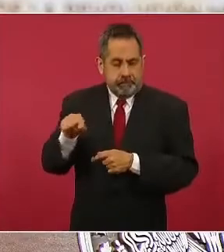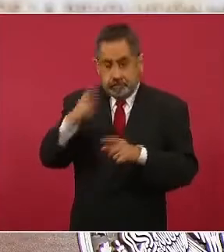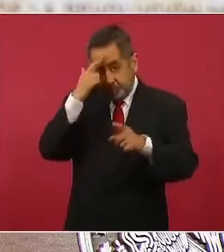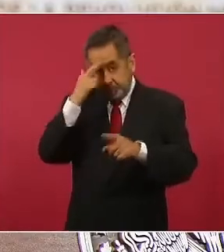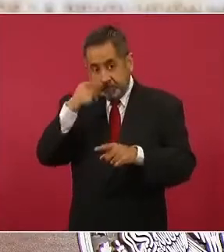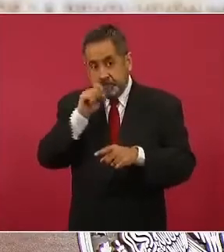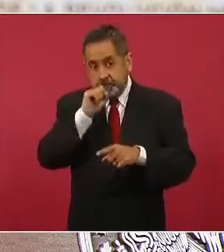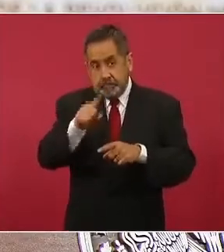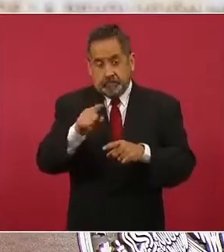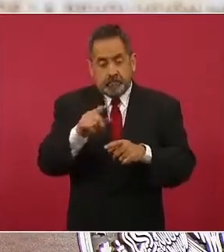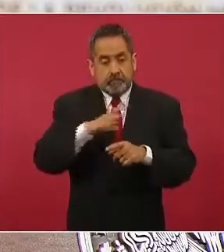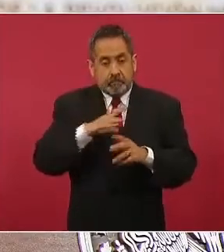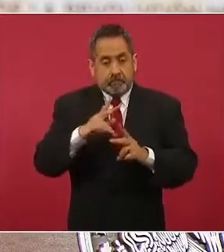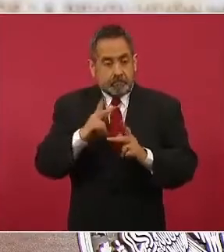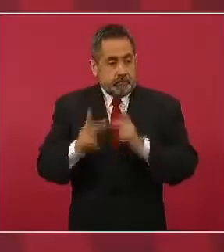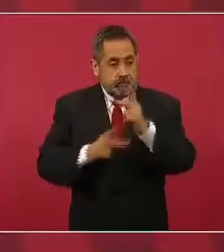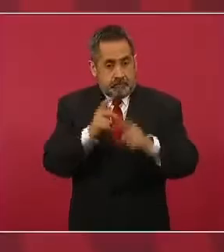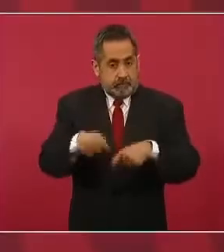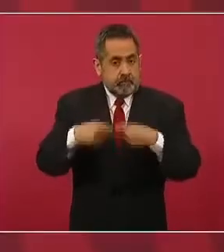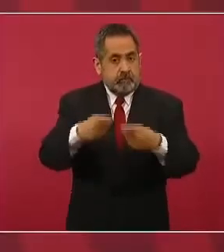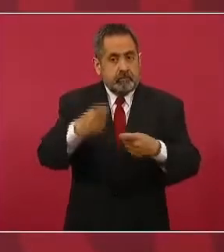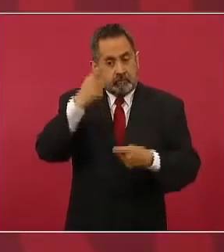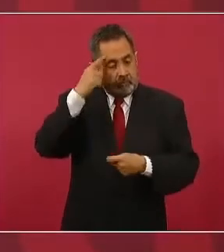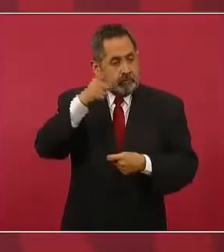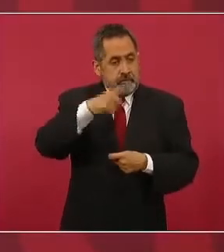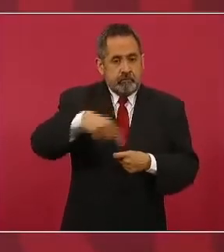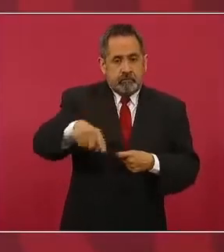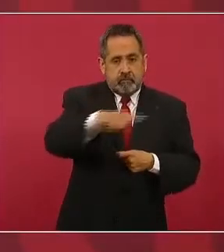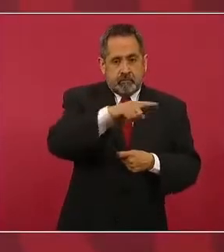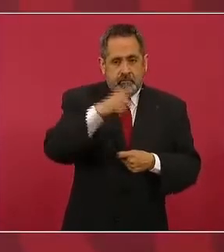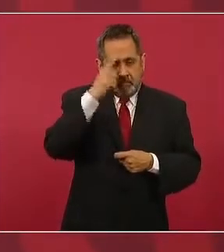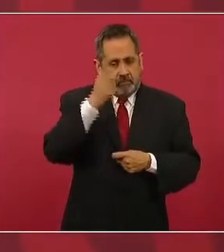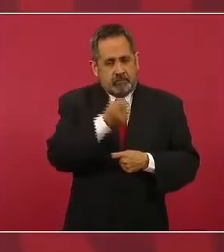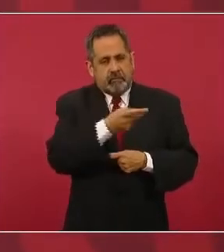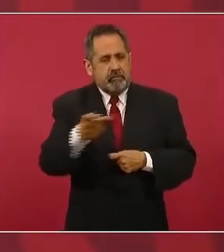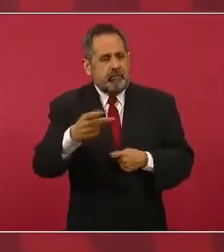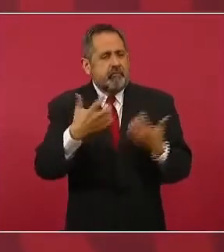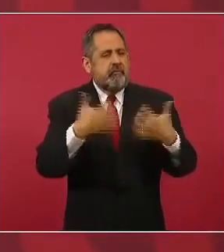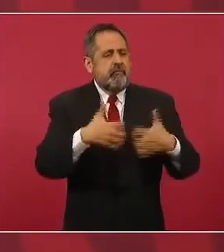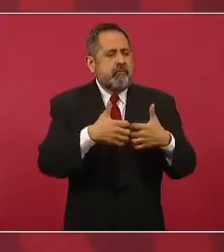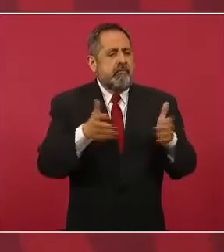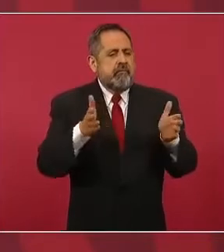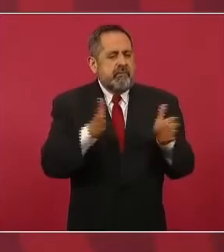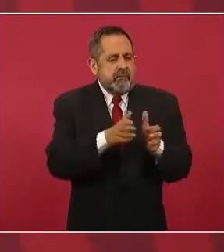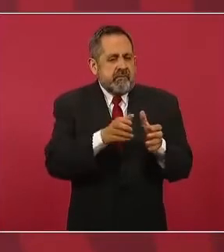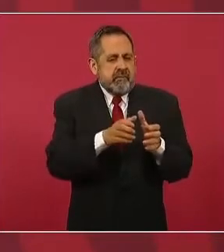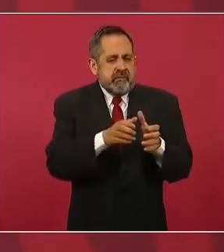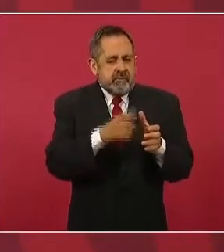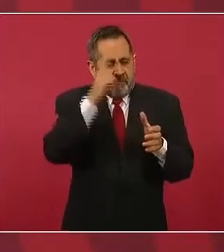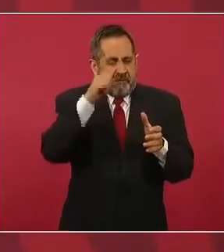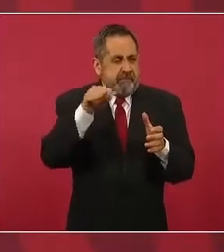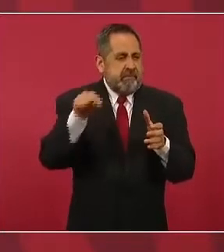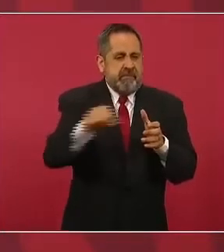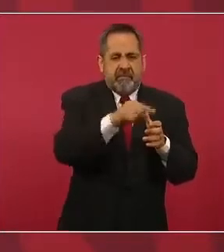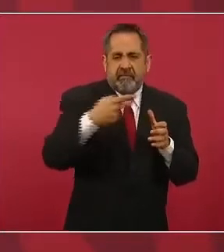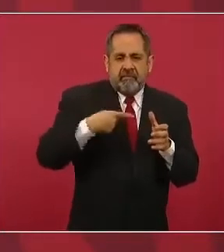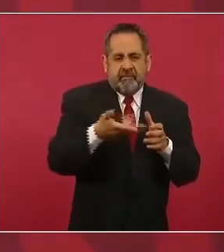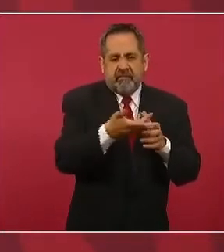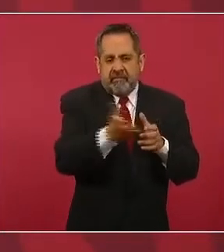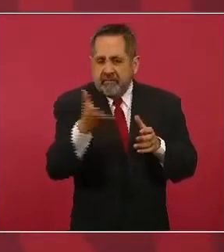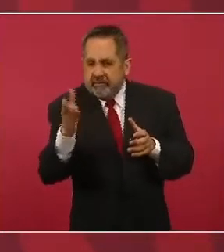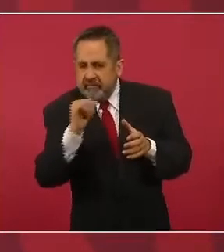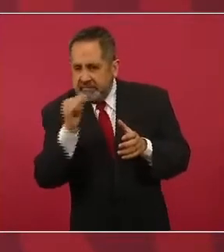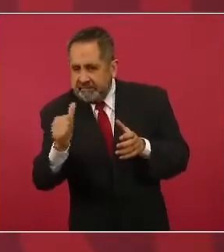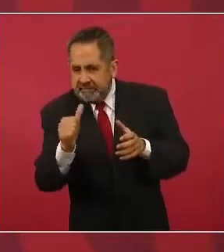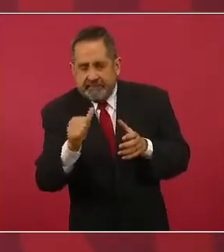se acuerdan que hubo créditos para pequeños empresarios que no despidieron a sus trabajadores.